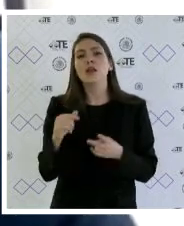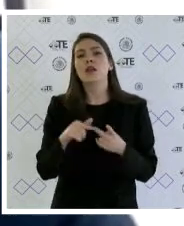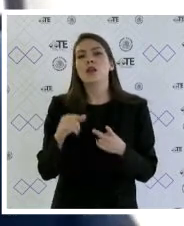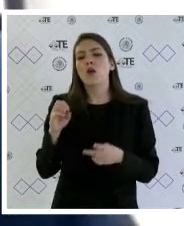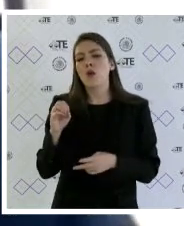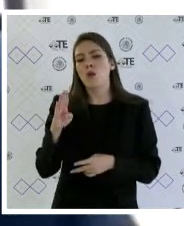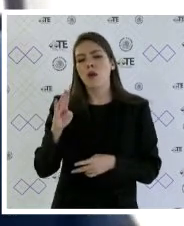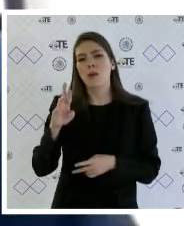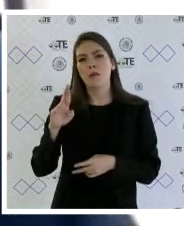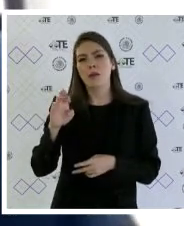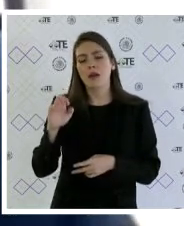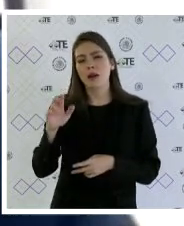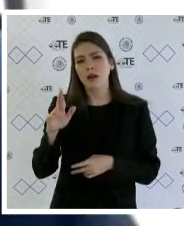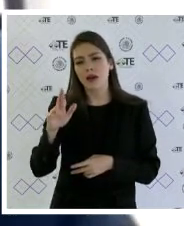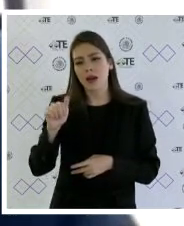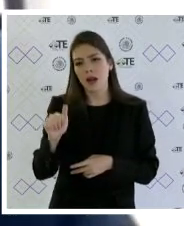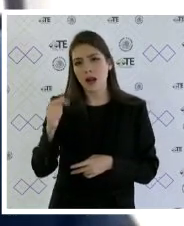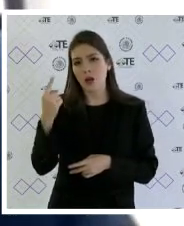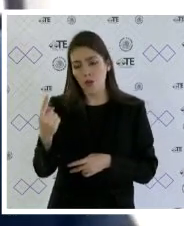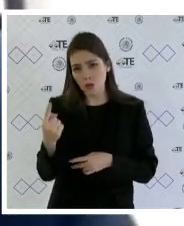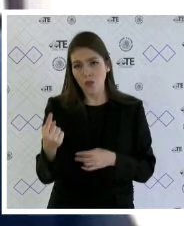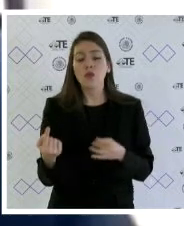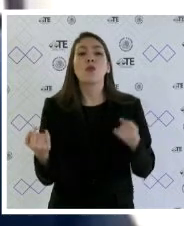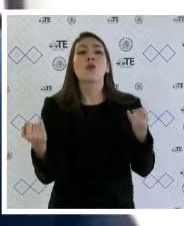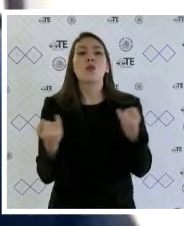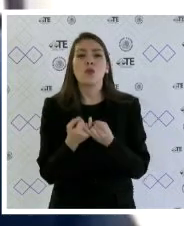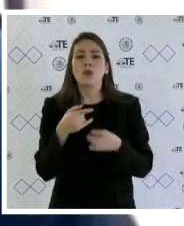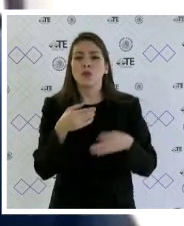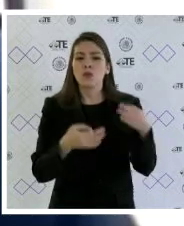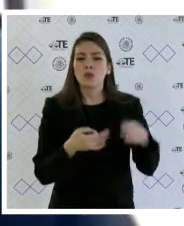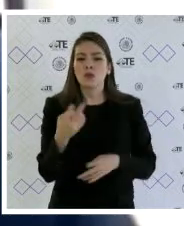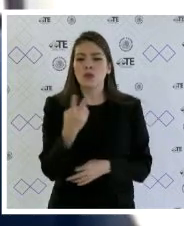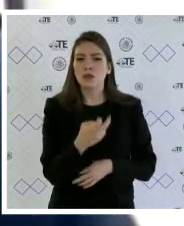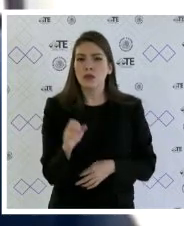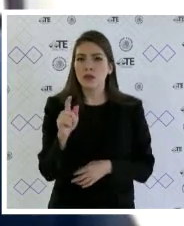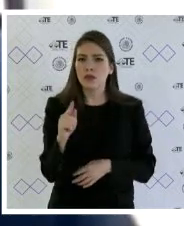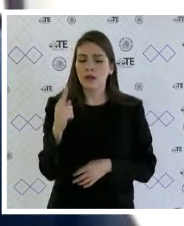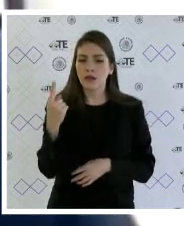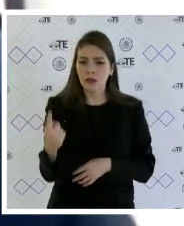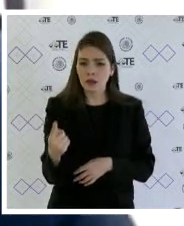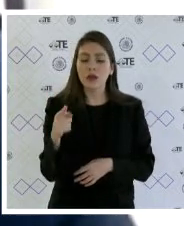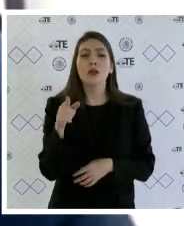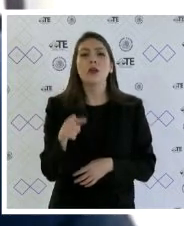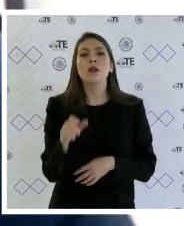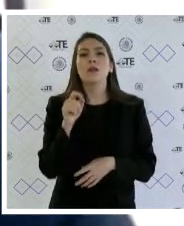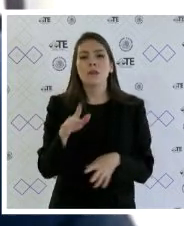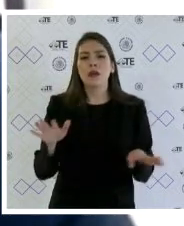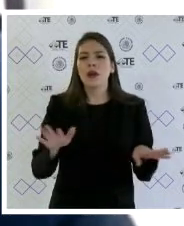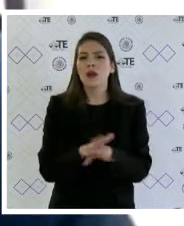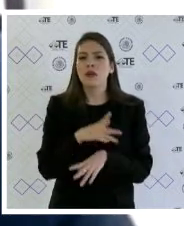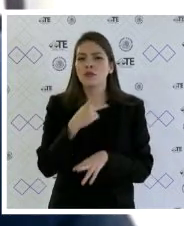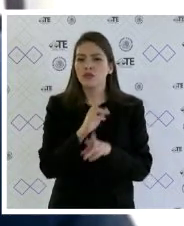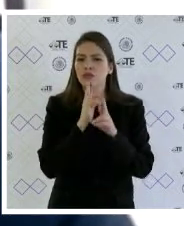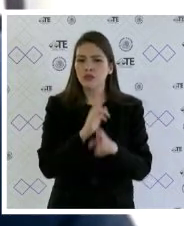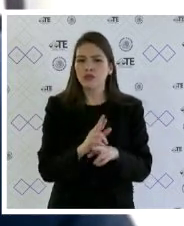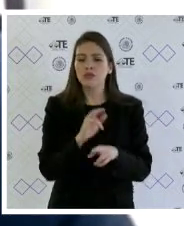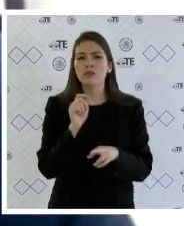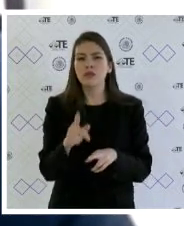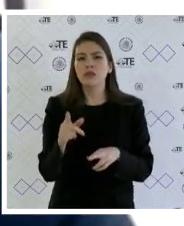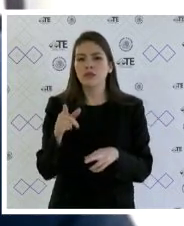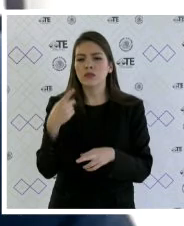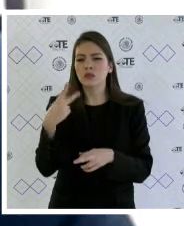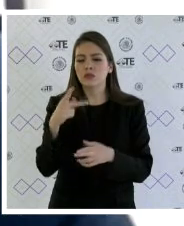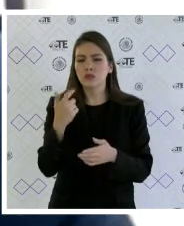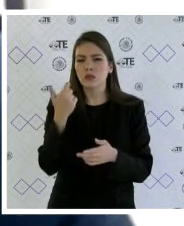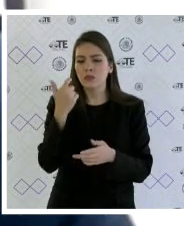1 así como del juicio 271 en el que se controvierten los resultados de la consulta de presupuesto participativo